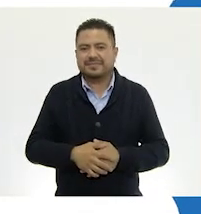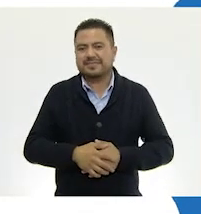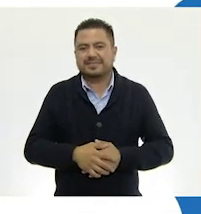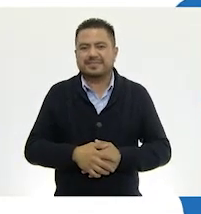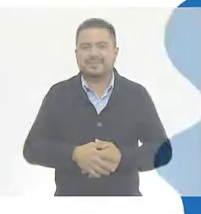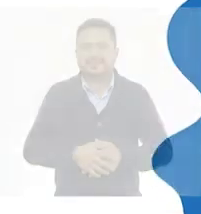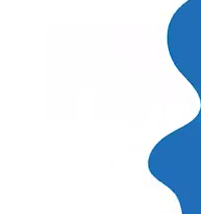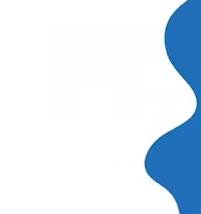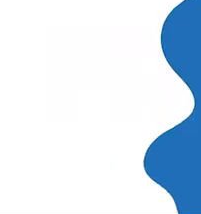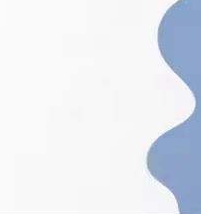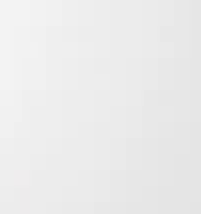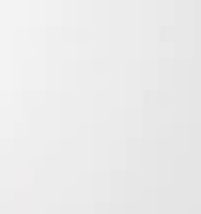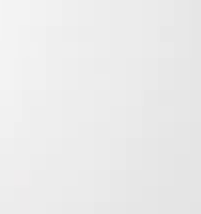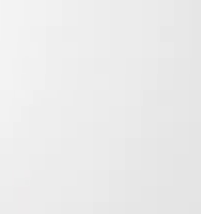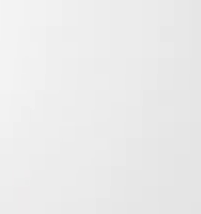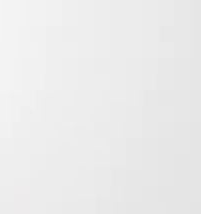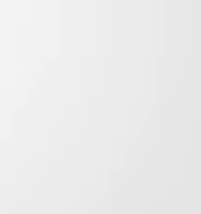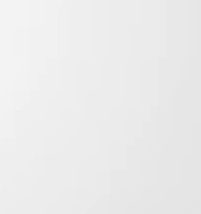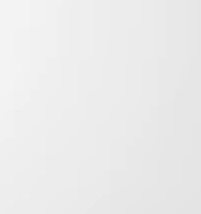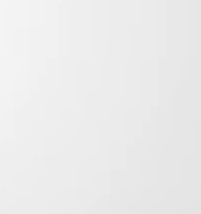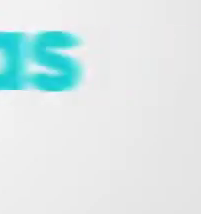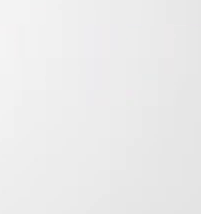.gov.mx